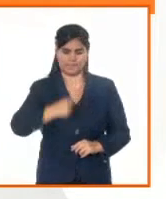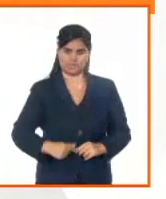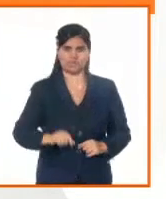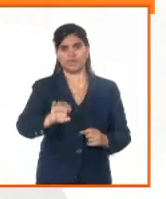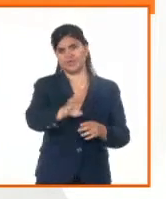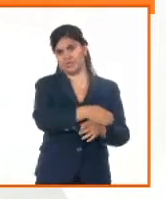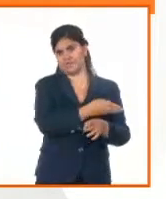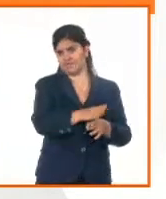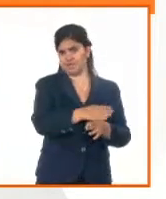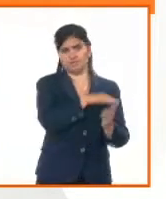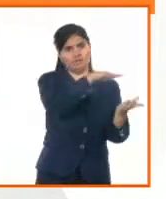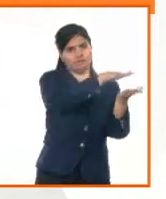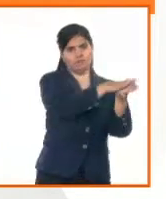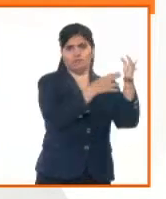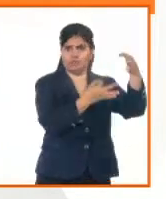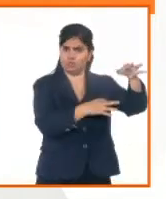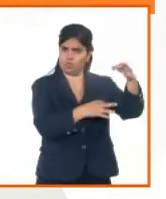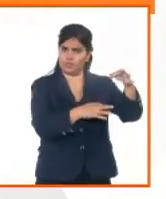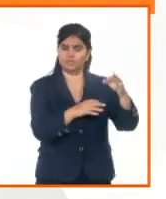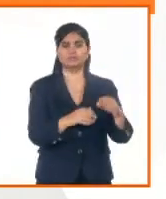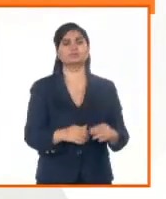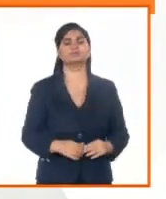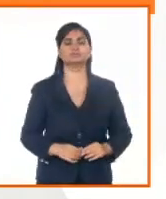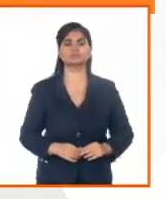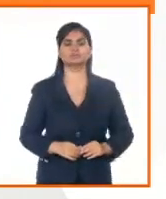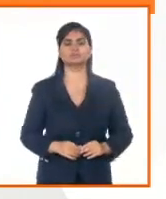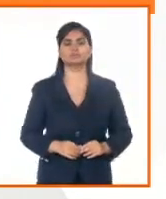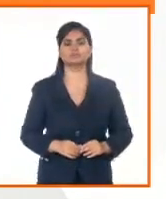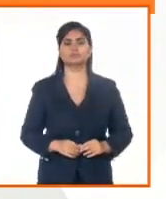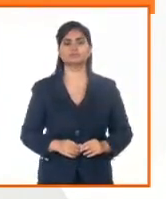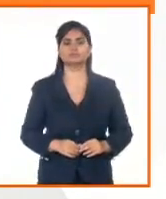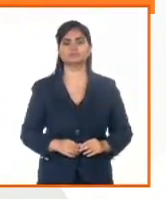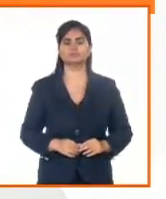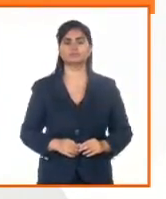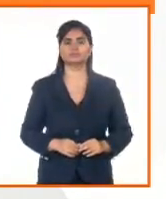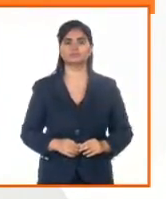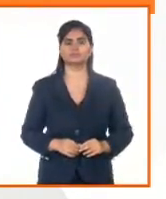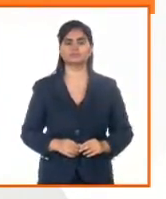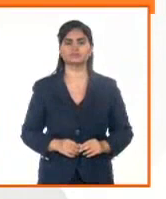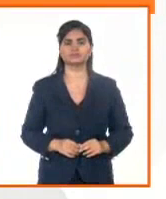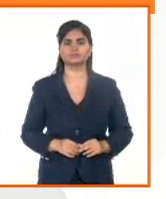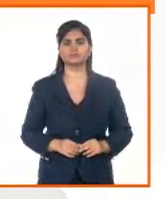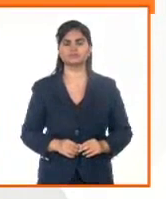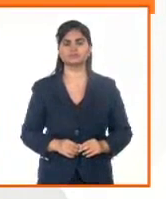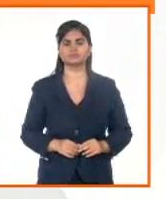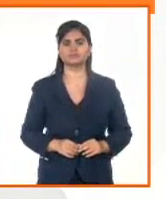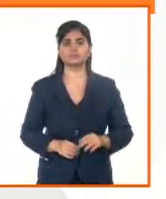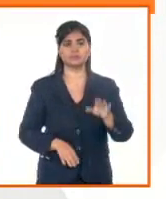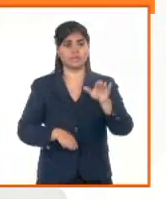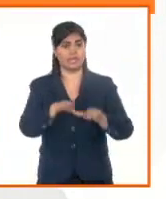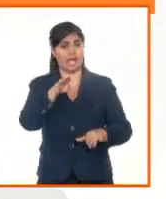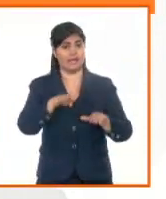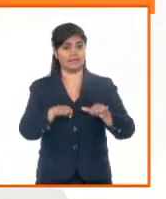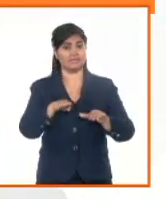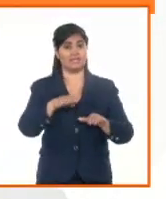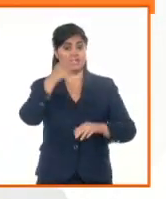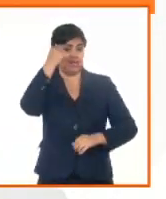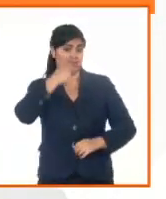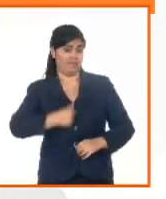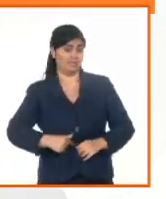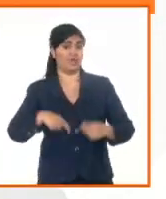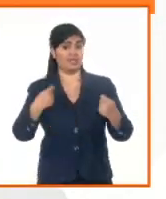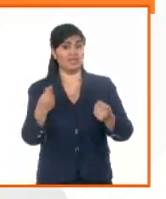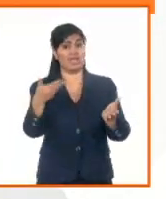para la instrumentación de los actos en documentos notariales, muchas veces tenemos entonces que nutrirnos de las